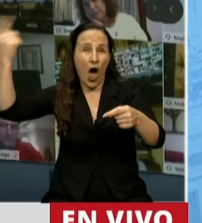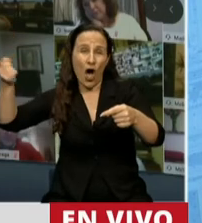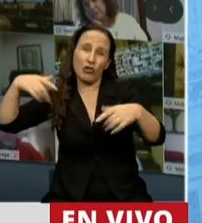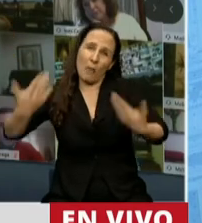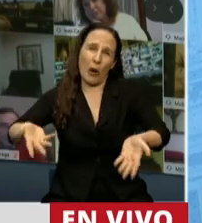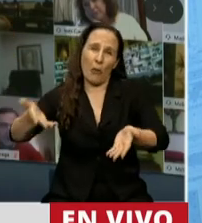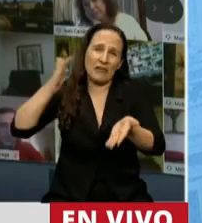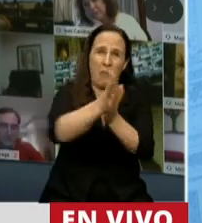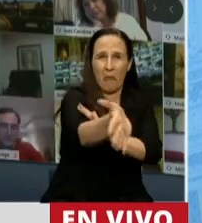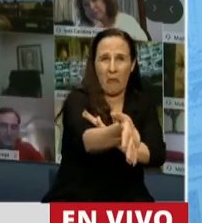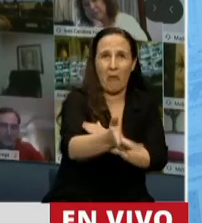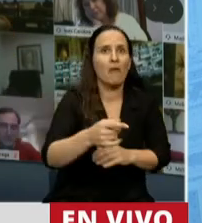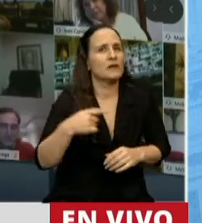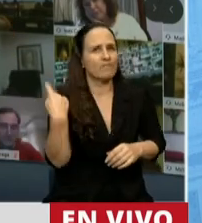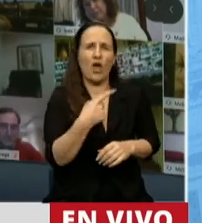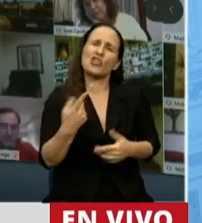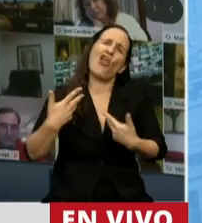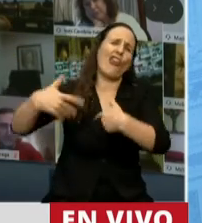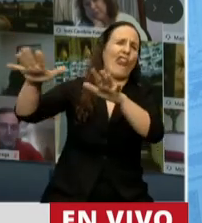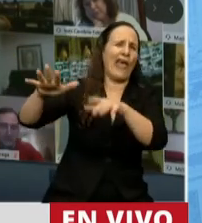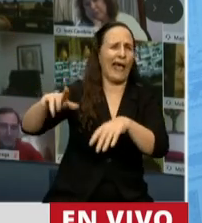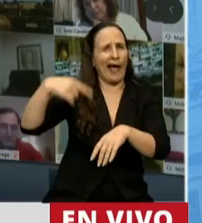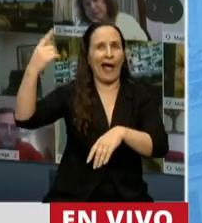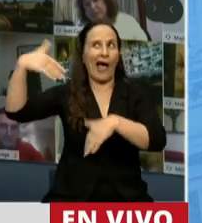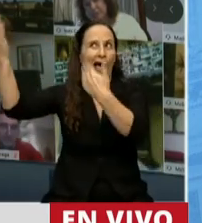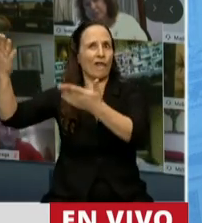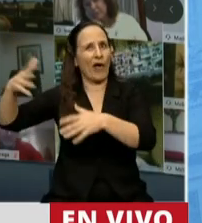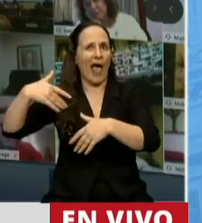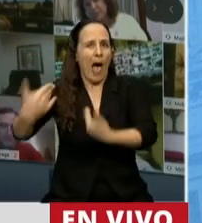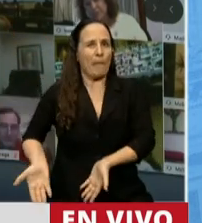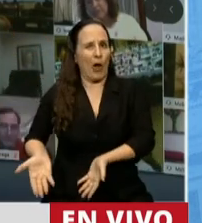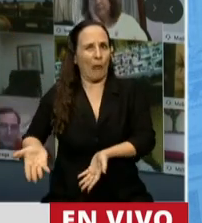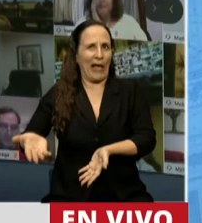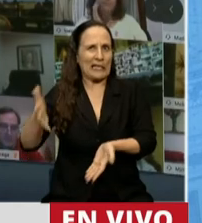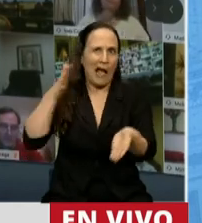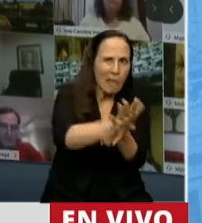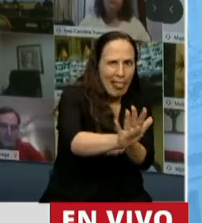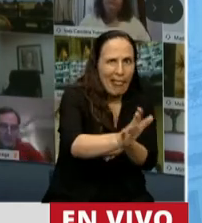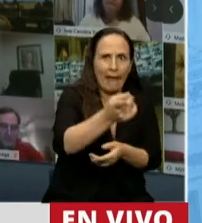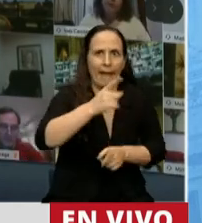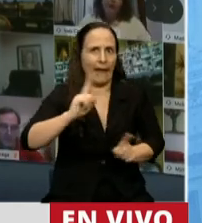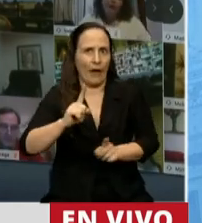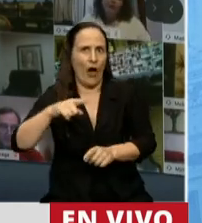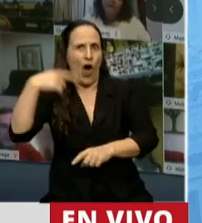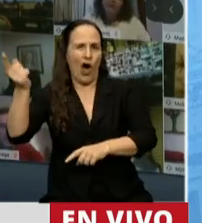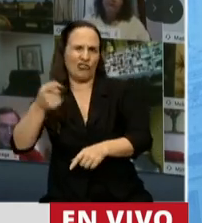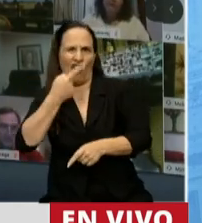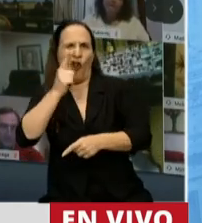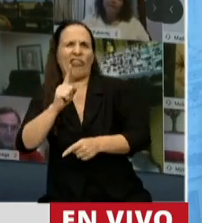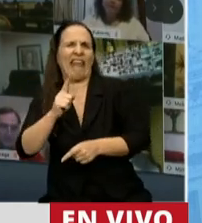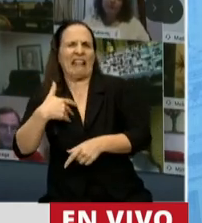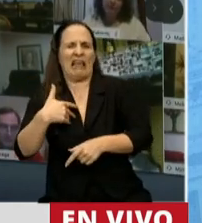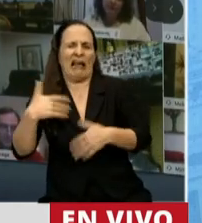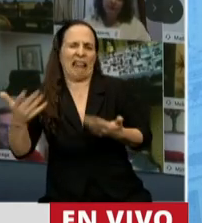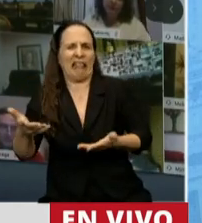de afuera. No permitamos que nos sigan devorando los de afuera. No permitamos que los vendepatrias nos vuelvan